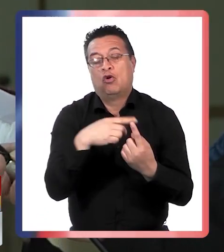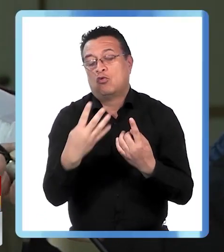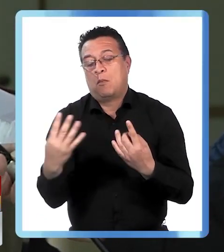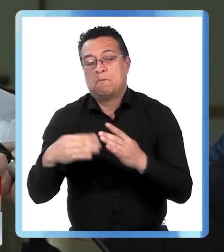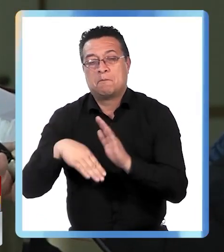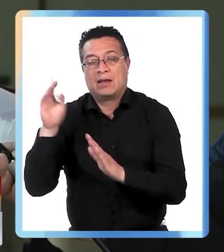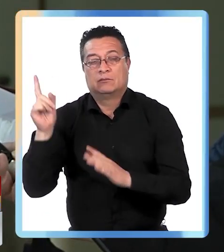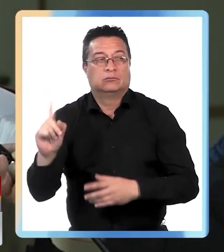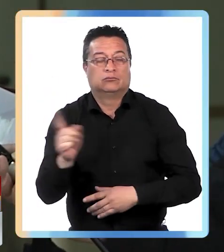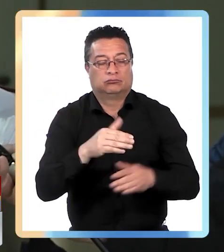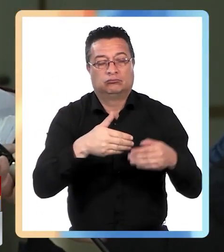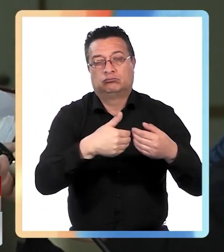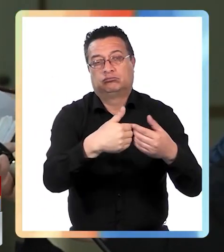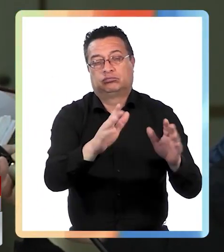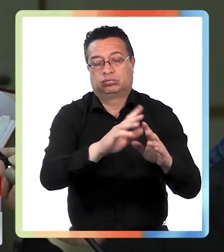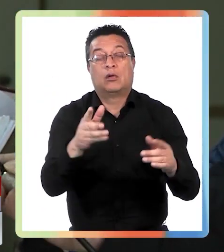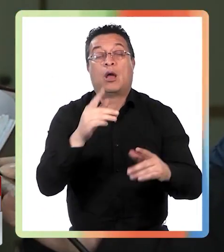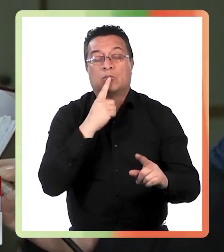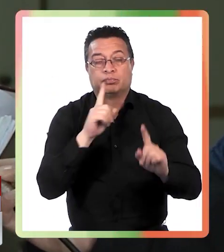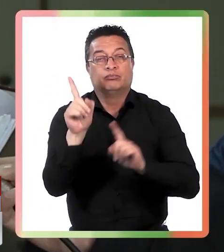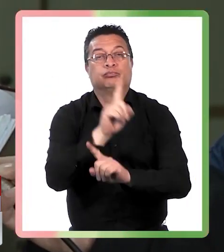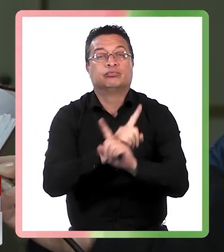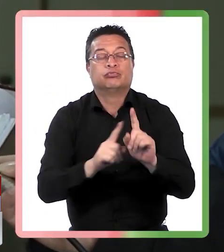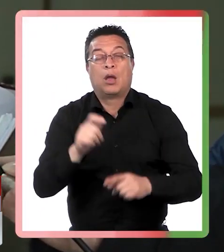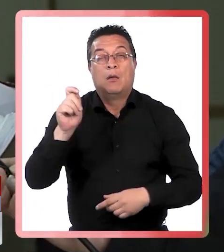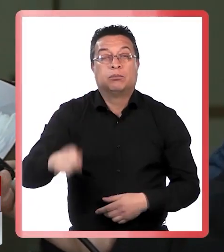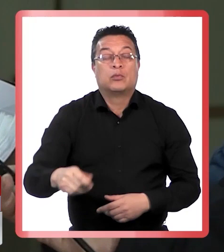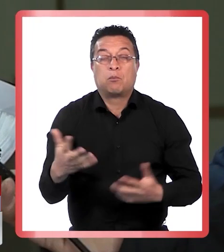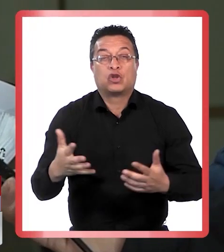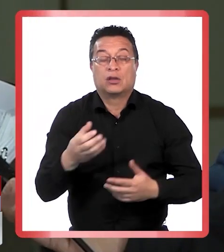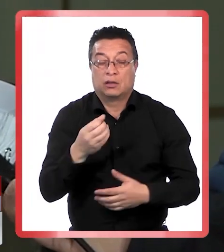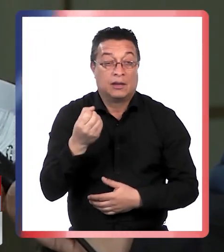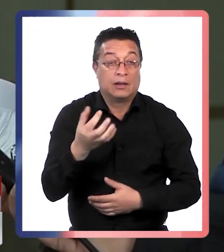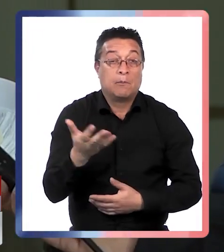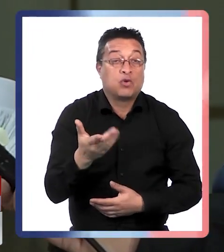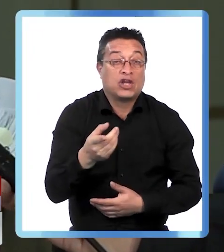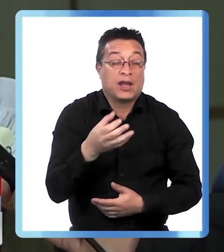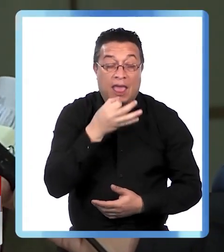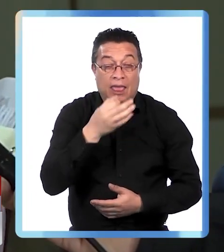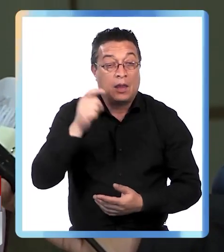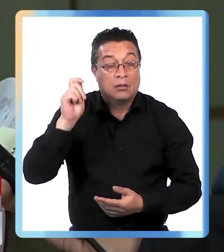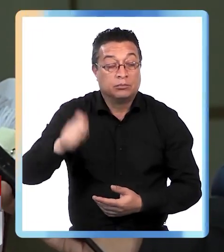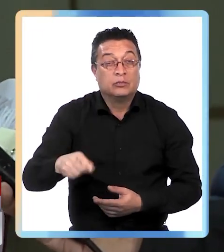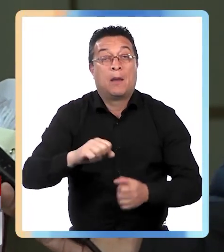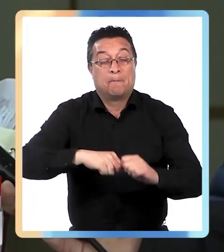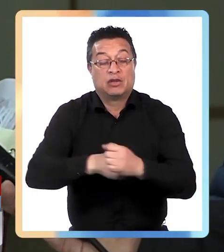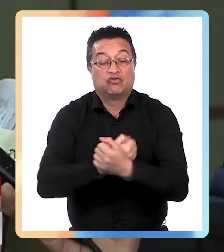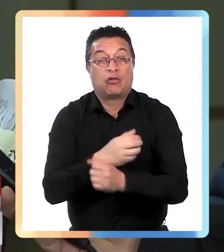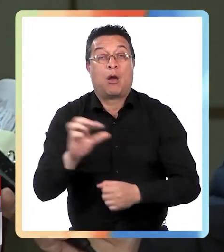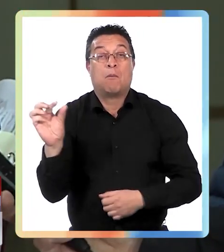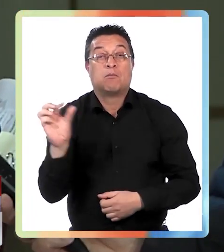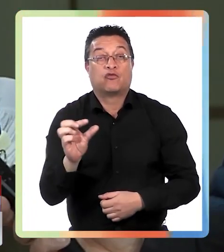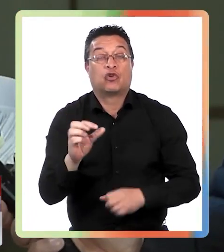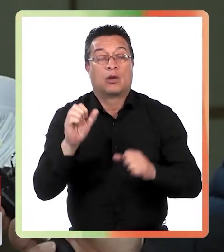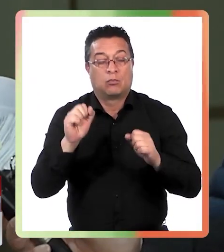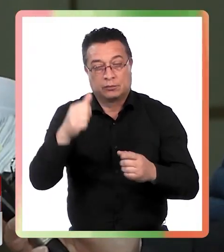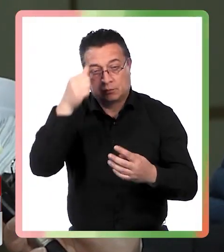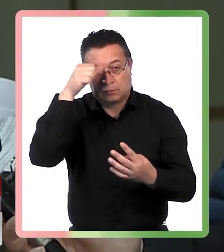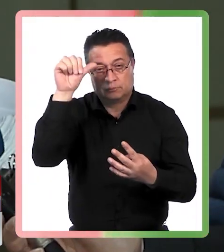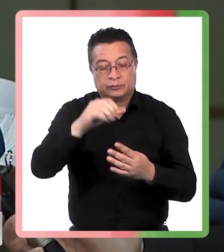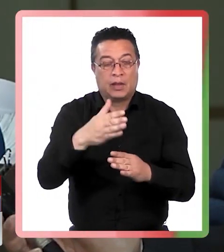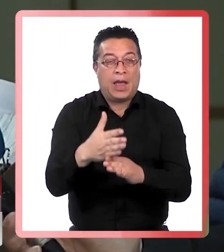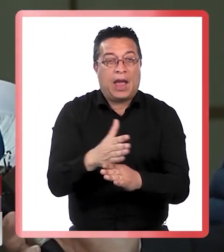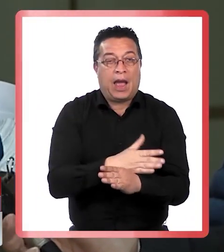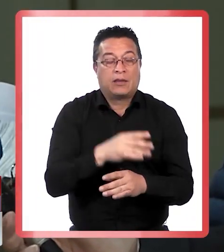embargo, los fundamentos de la resolución están dados porque la prisión preventiva no puede ser una pena